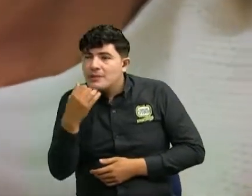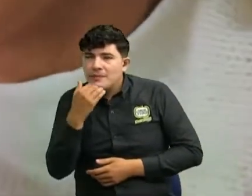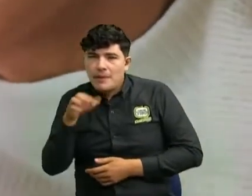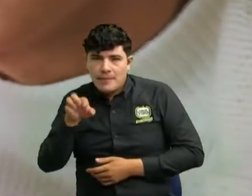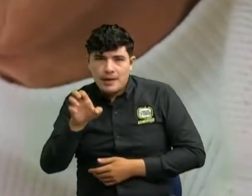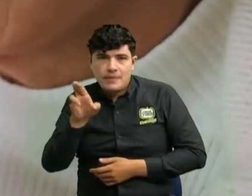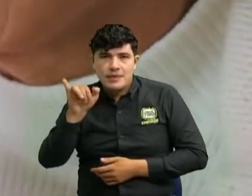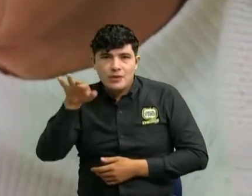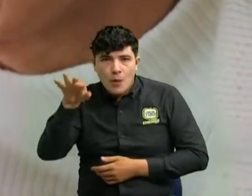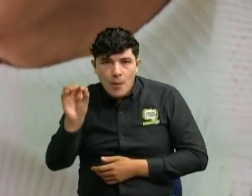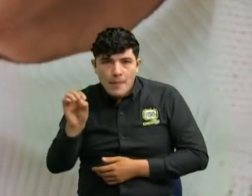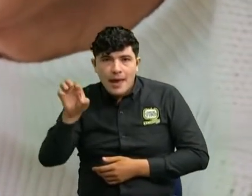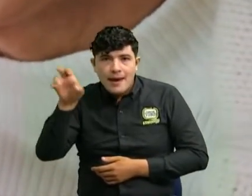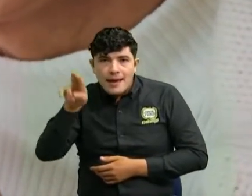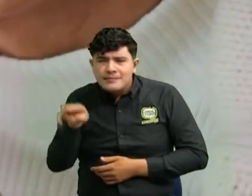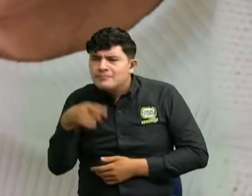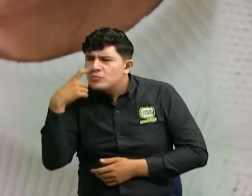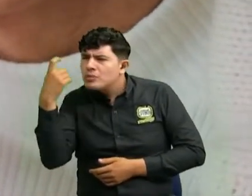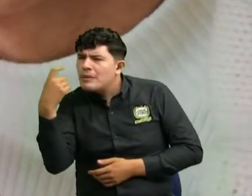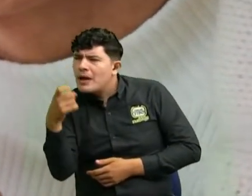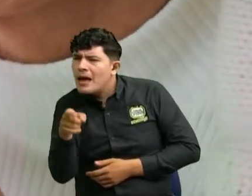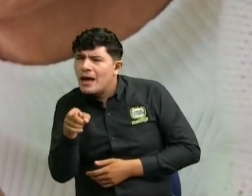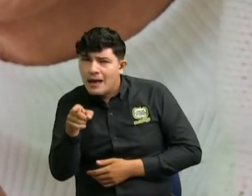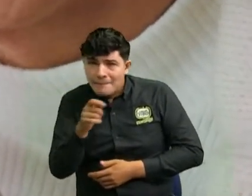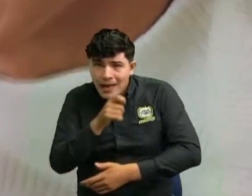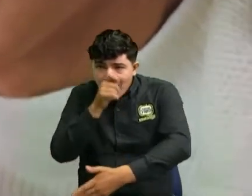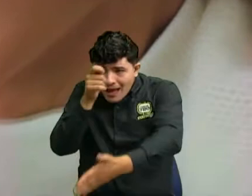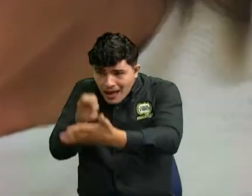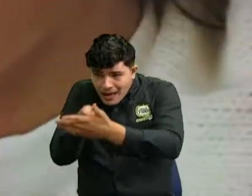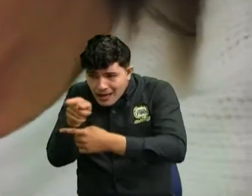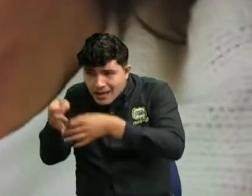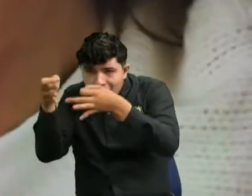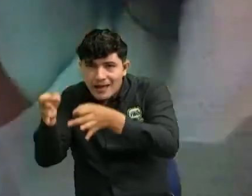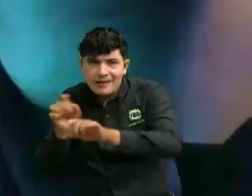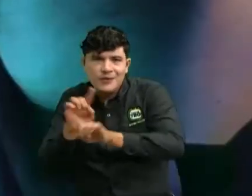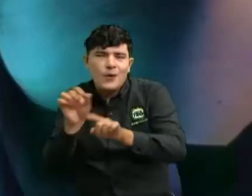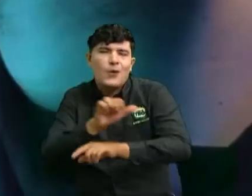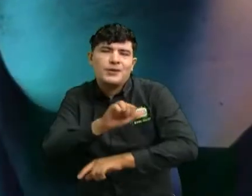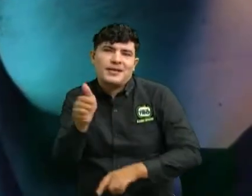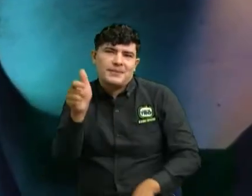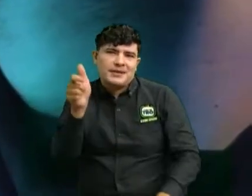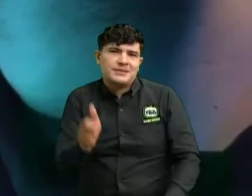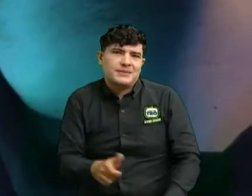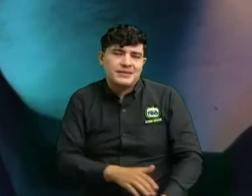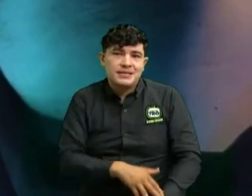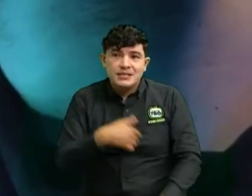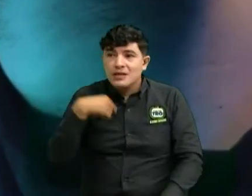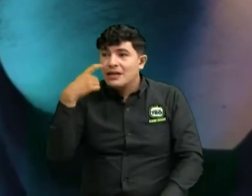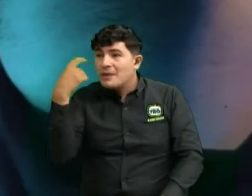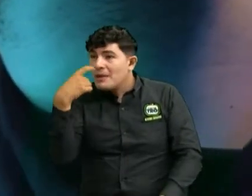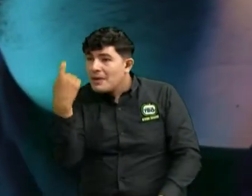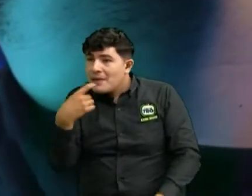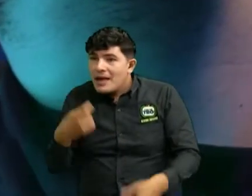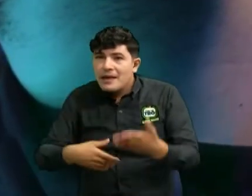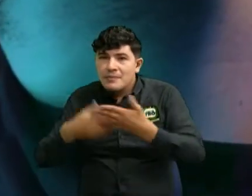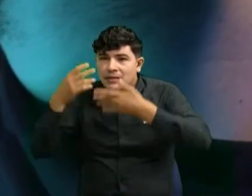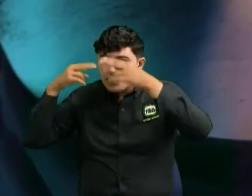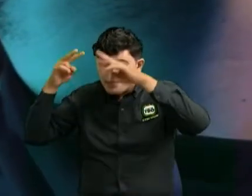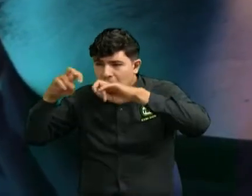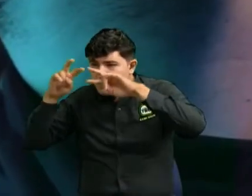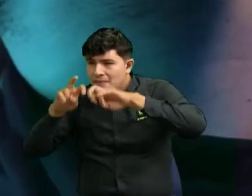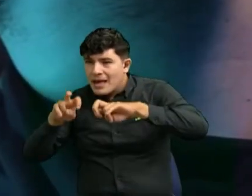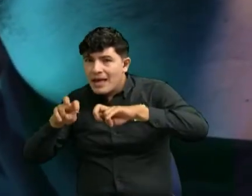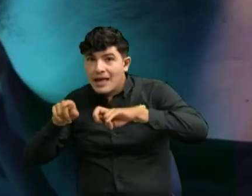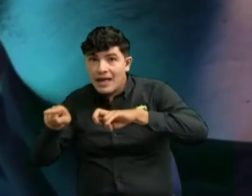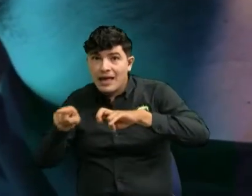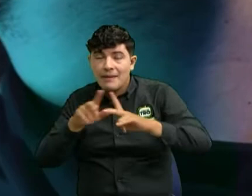Pérez resulta que la consignación no se le hizo a Pepito Pérez sino a otra persona y al momento de la investigación el que